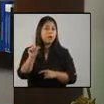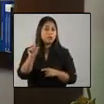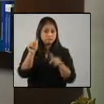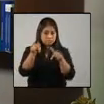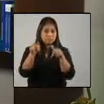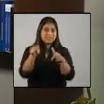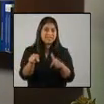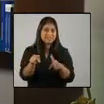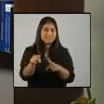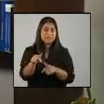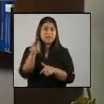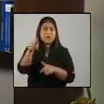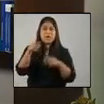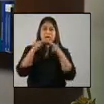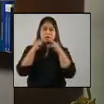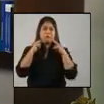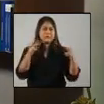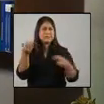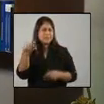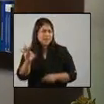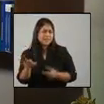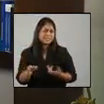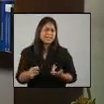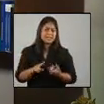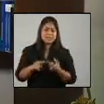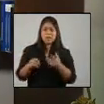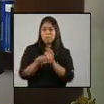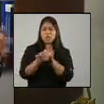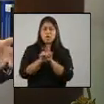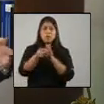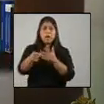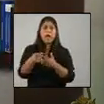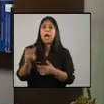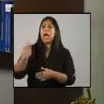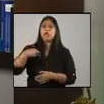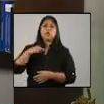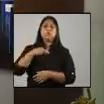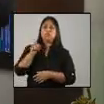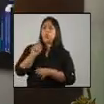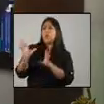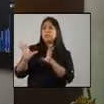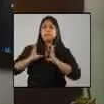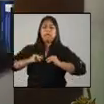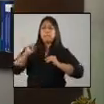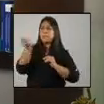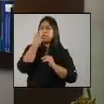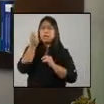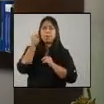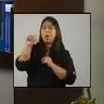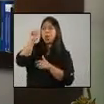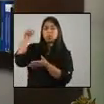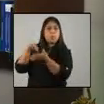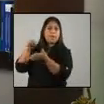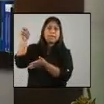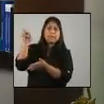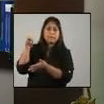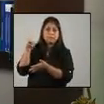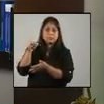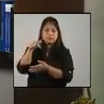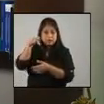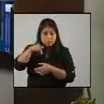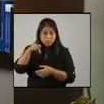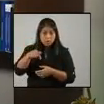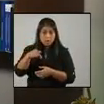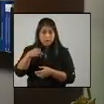ello, las noticias falsas, como por ejemplo que habíamos rechazado el medicamento proveniente de otro país, el cual de